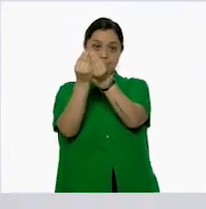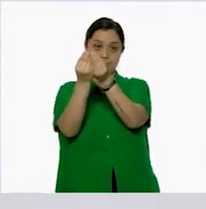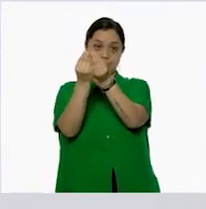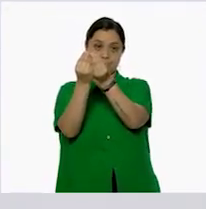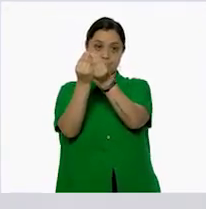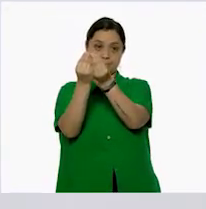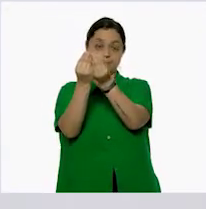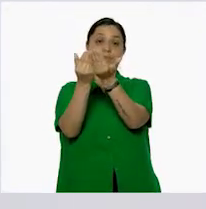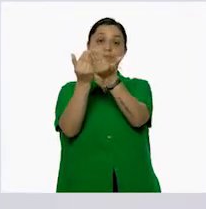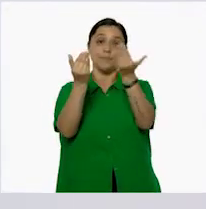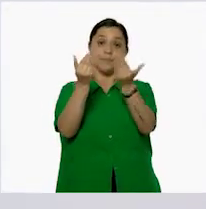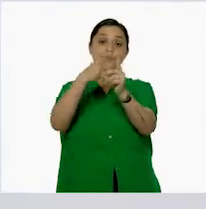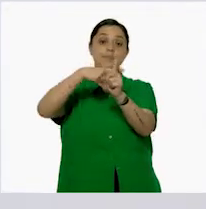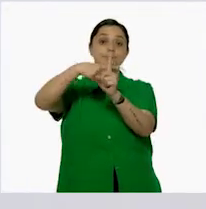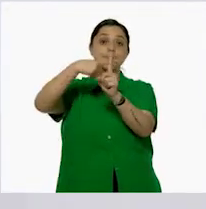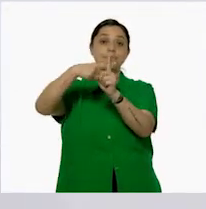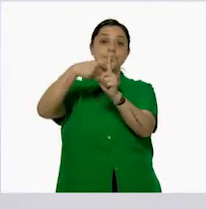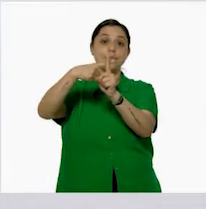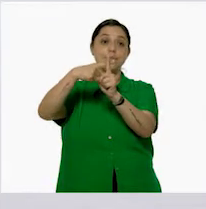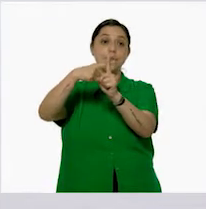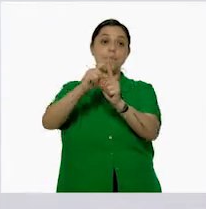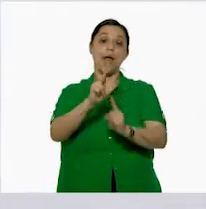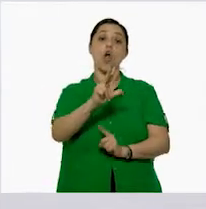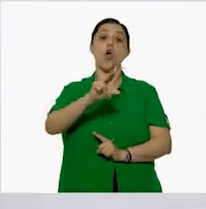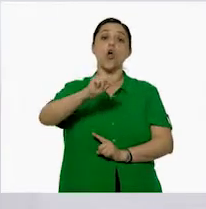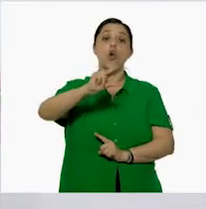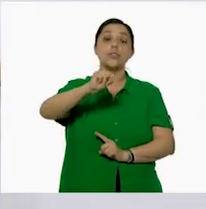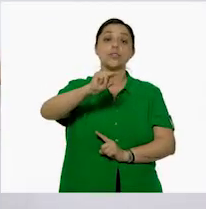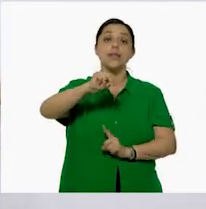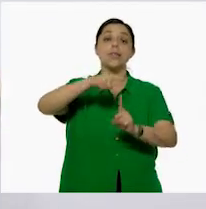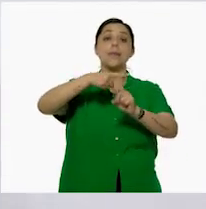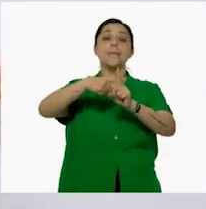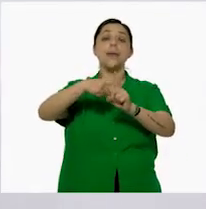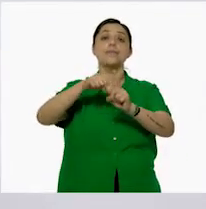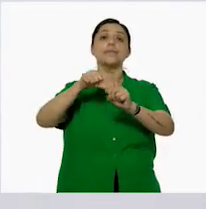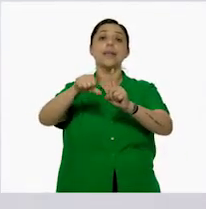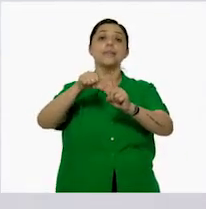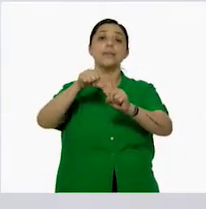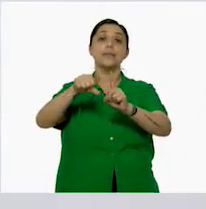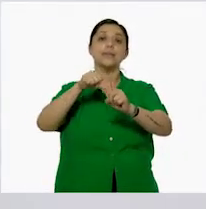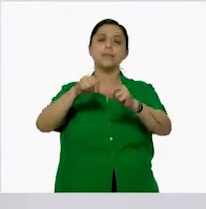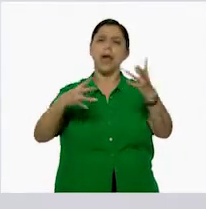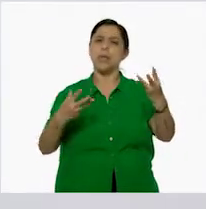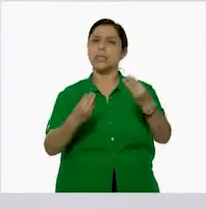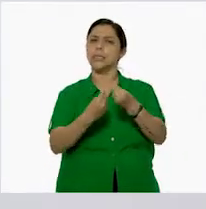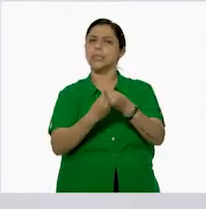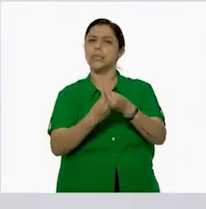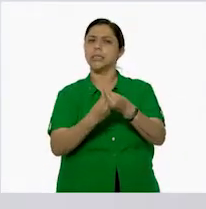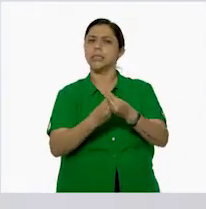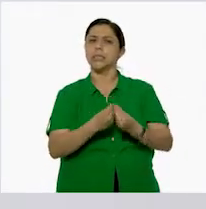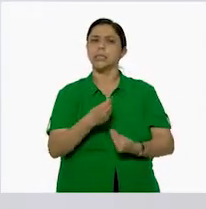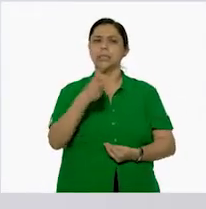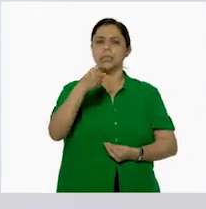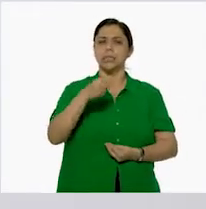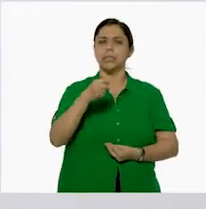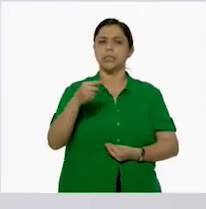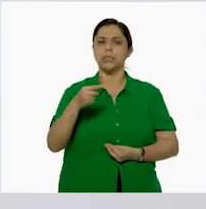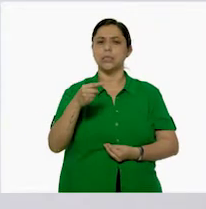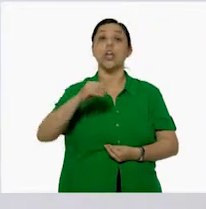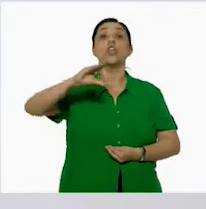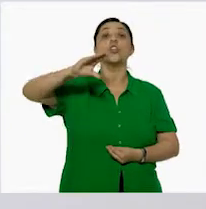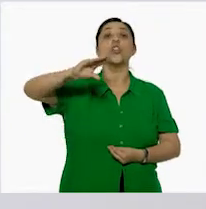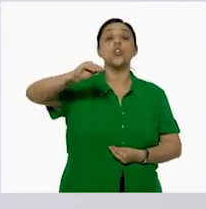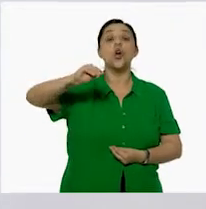Y ahora vamos a sumar 80 más 16. A ver, Ale. Ahí son. Son 6, 8 y 1, 9.